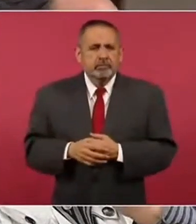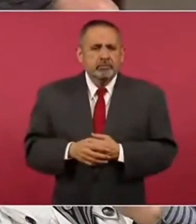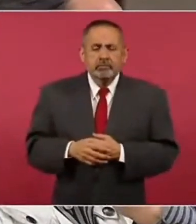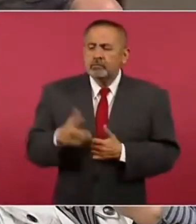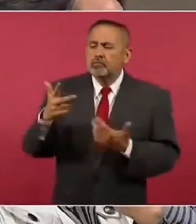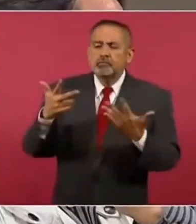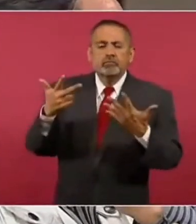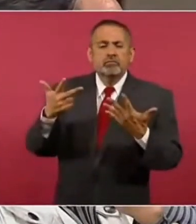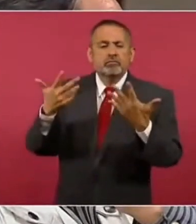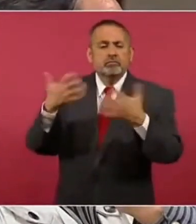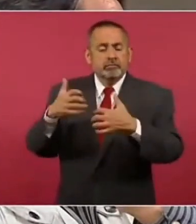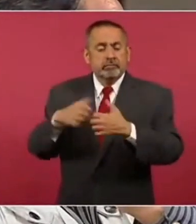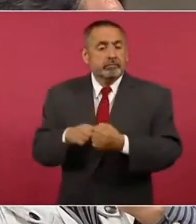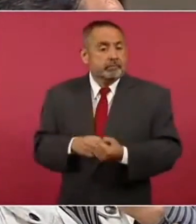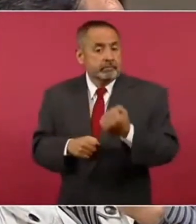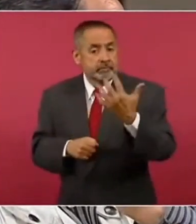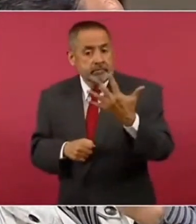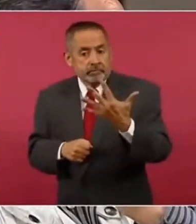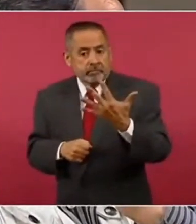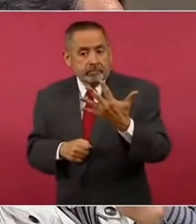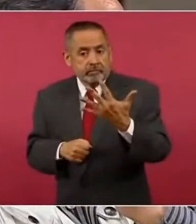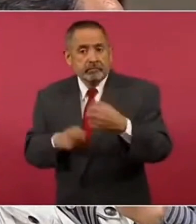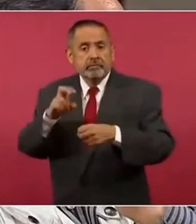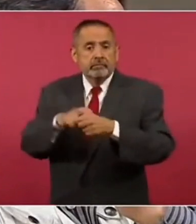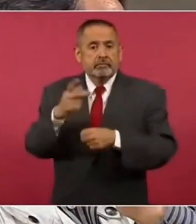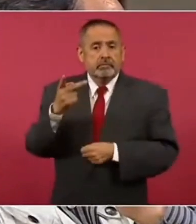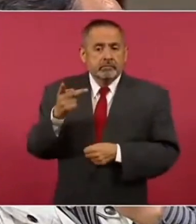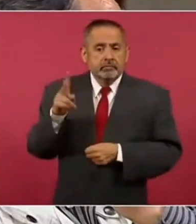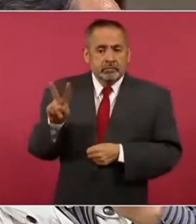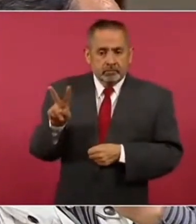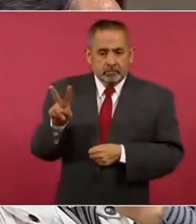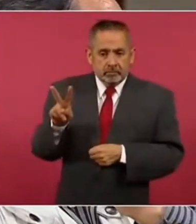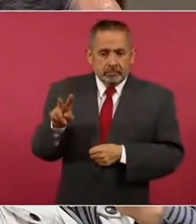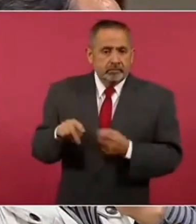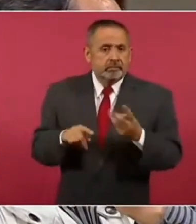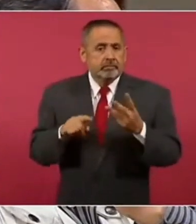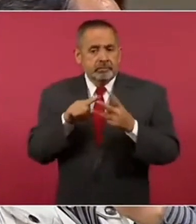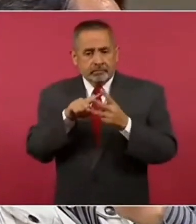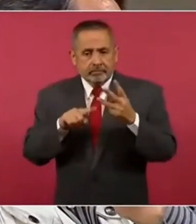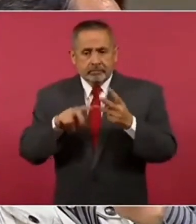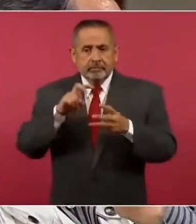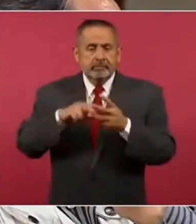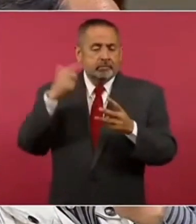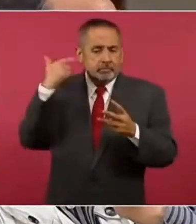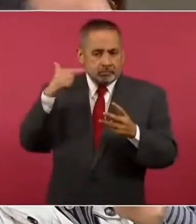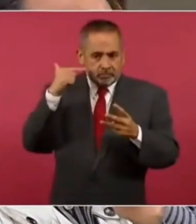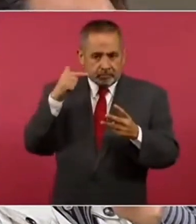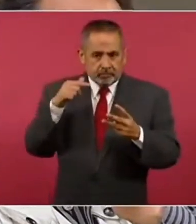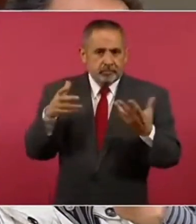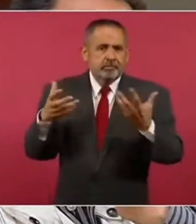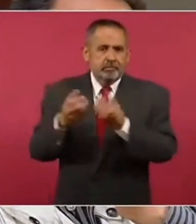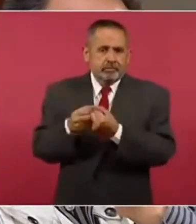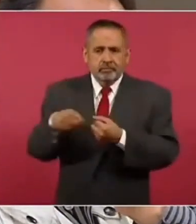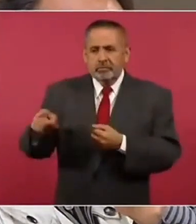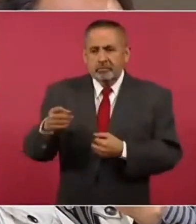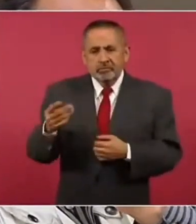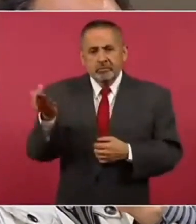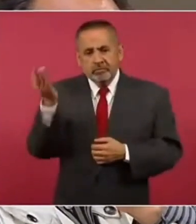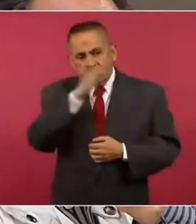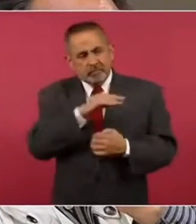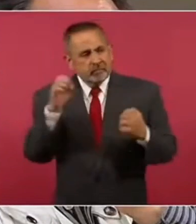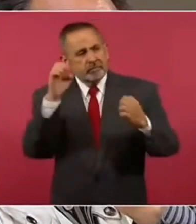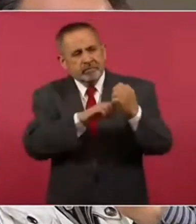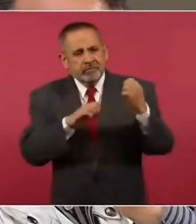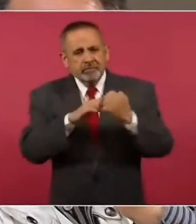mexicanas, cinco están en Puerto Vallarta, tres en Guadalajara, que tienen que ver con estos fraudes, tiempo